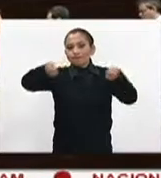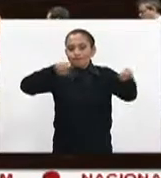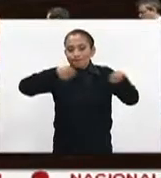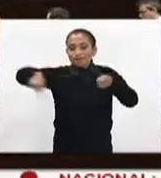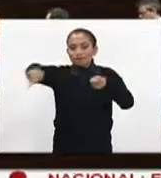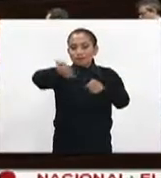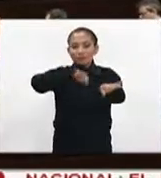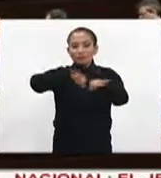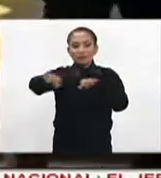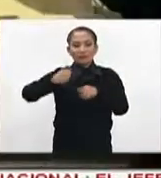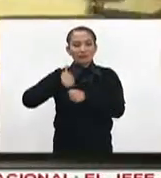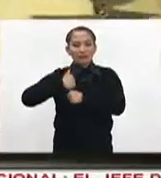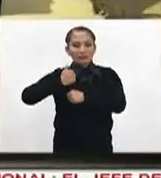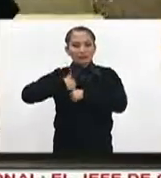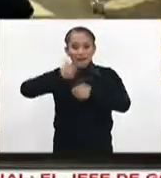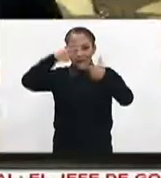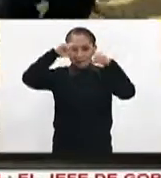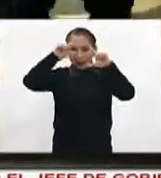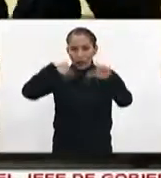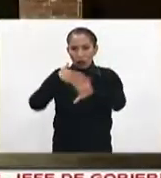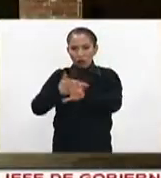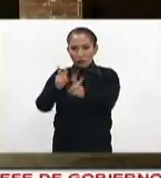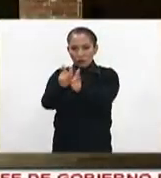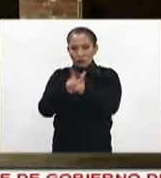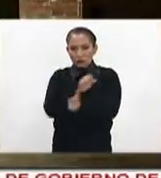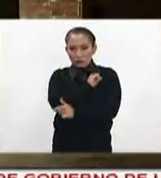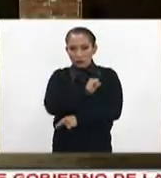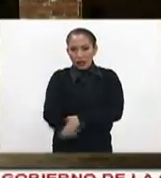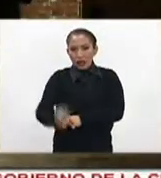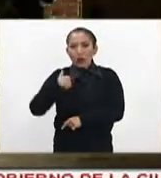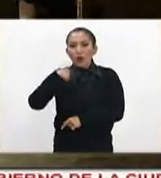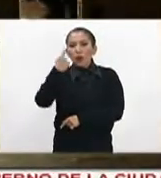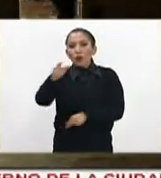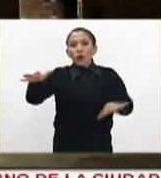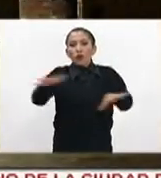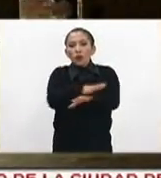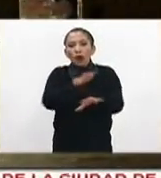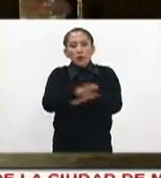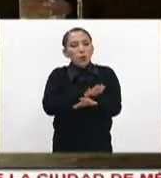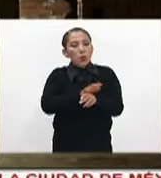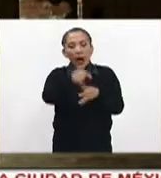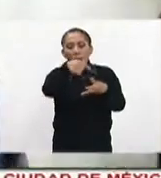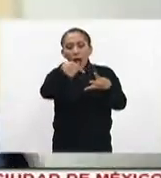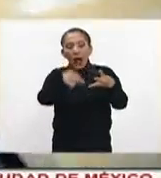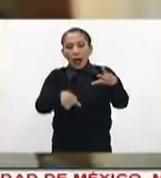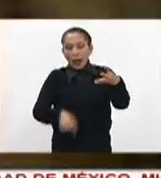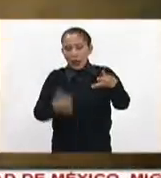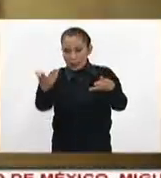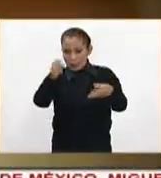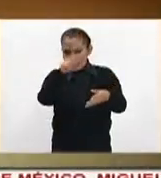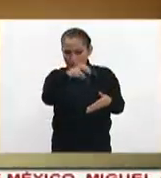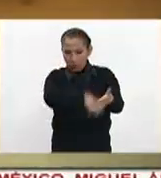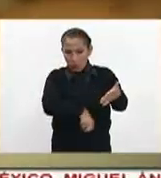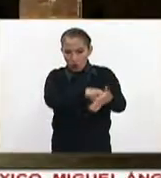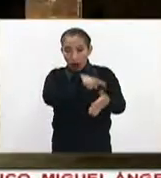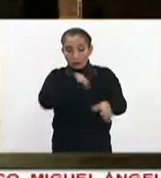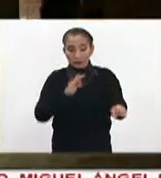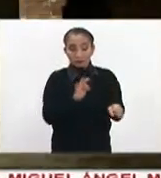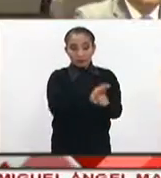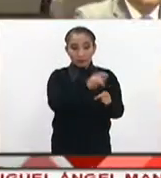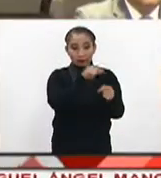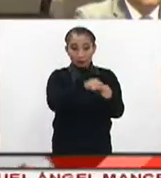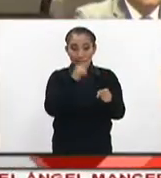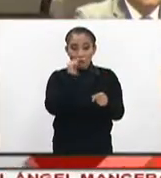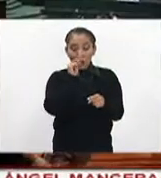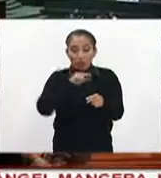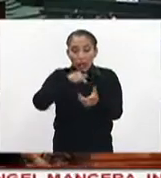actuación de las Fuerzas Armadas en la lucha contra el crimen organizado. Entre las modificaciones realizadas a la minuta destaca el fortalecimiento